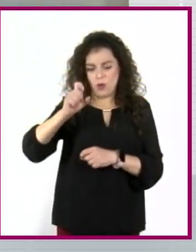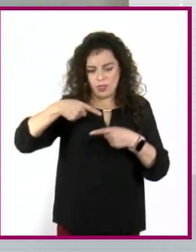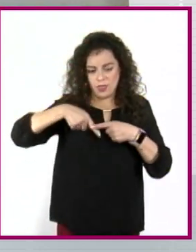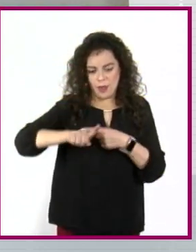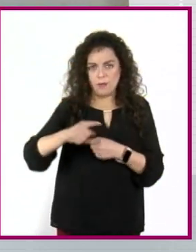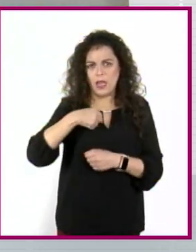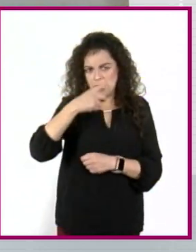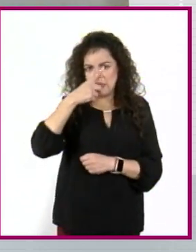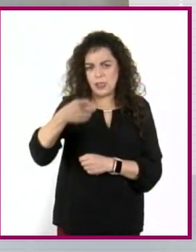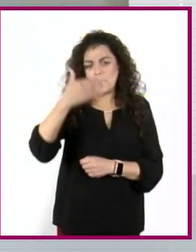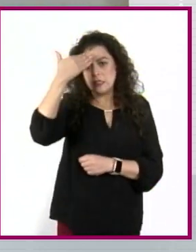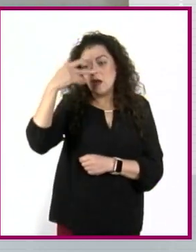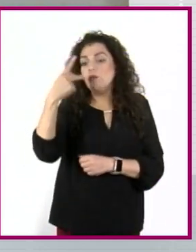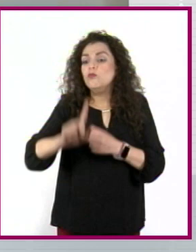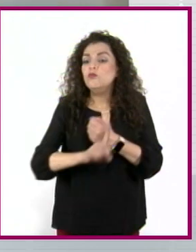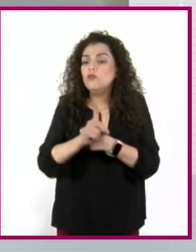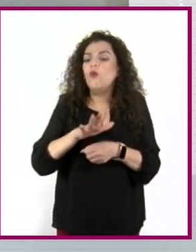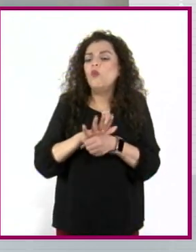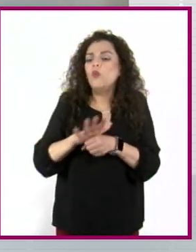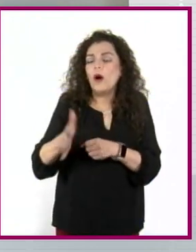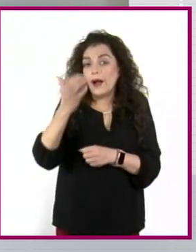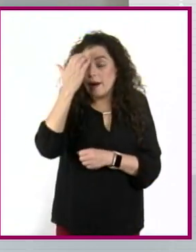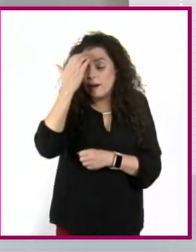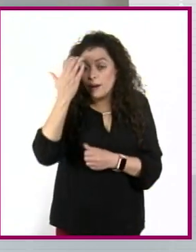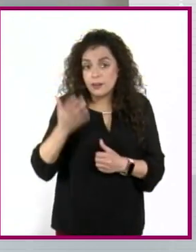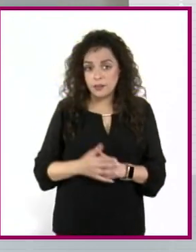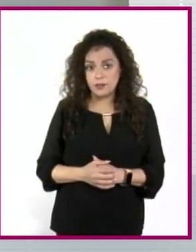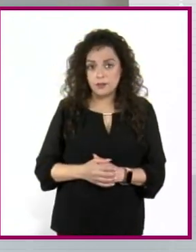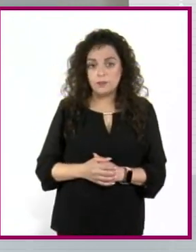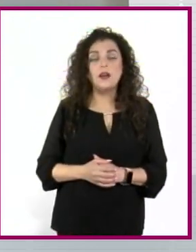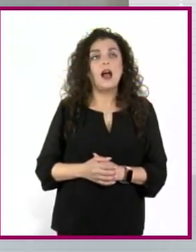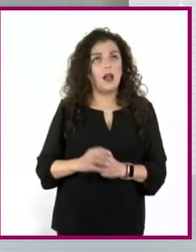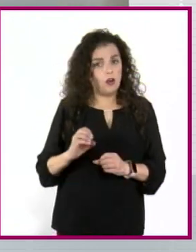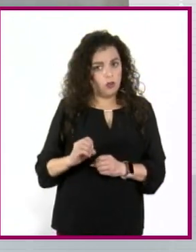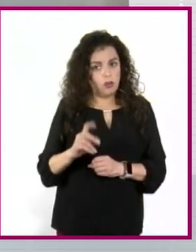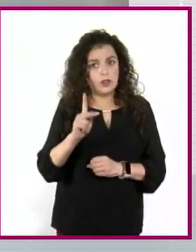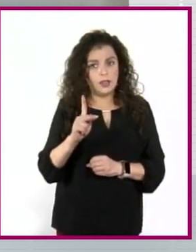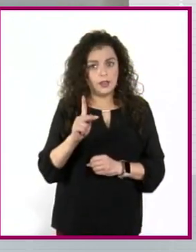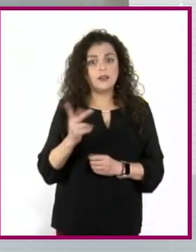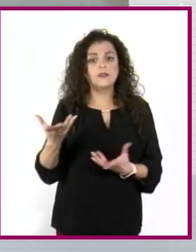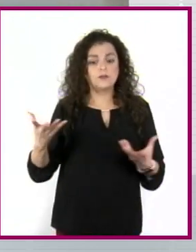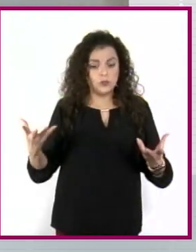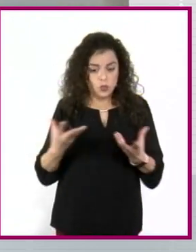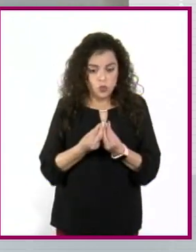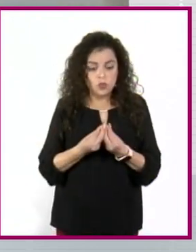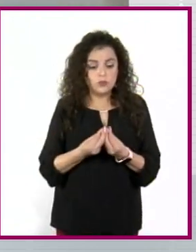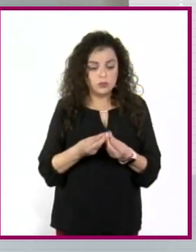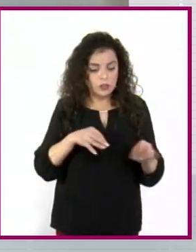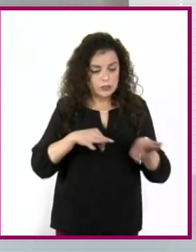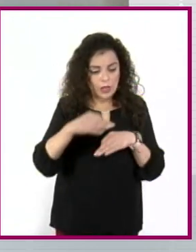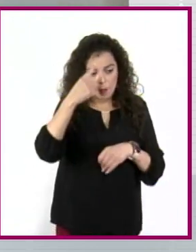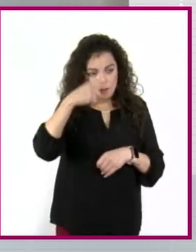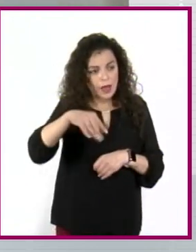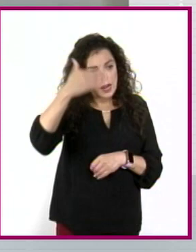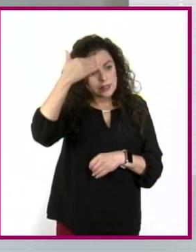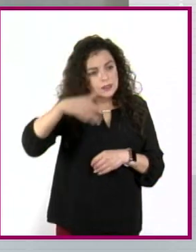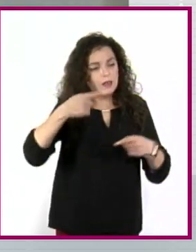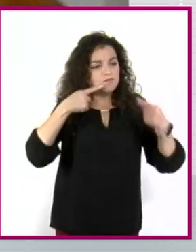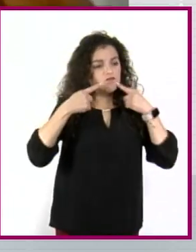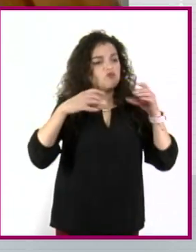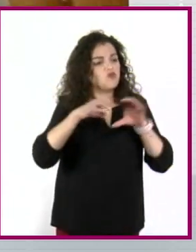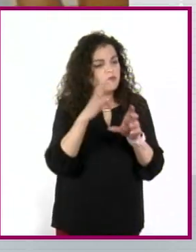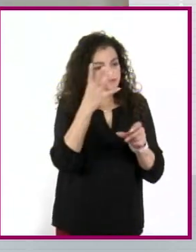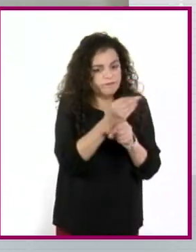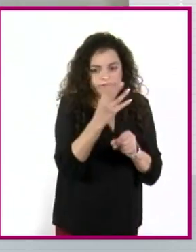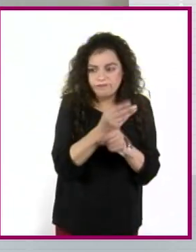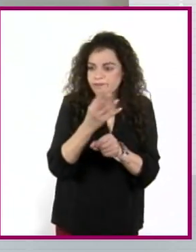Saber cuáles son sus problemas, enfrentarlos, trabajar para resolverlos, y de la misma manera